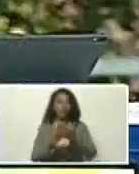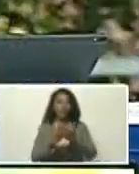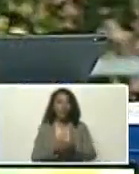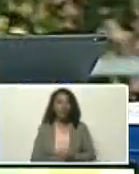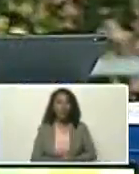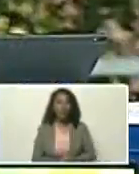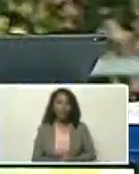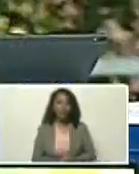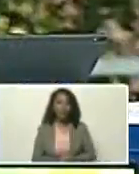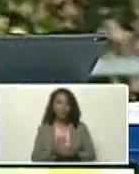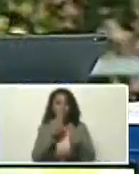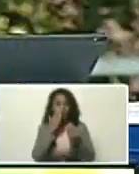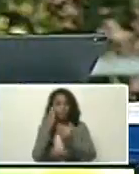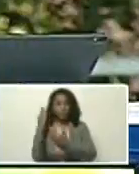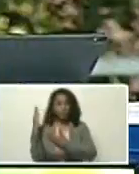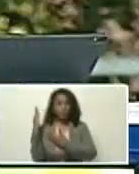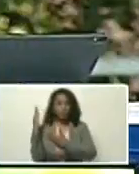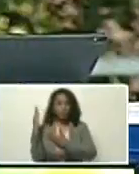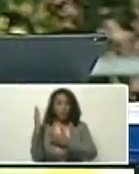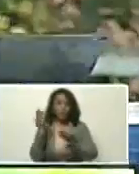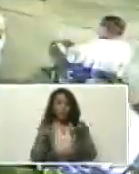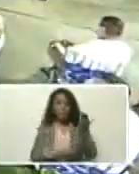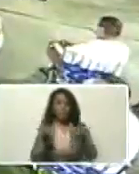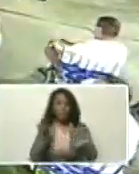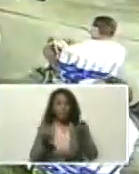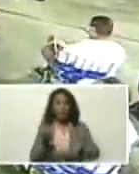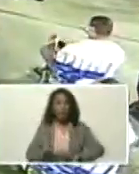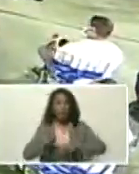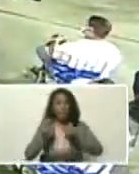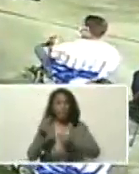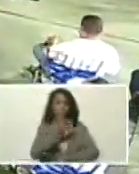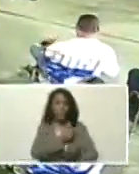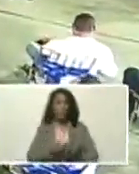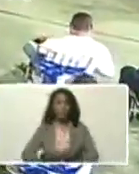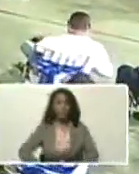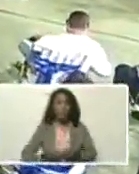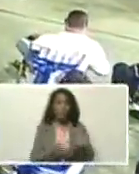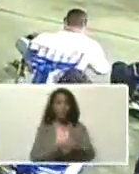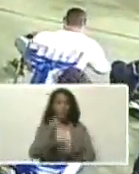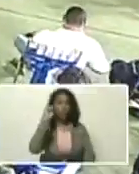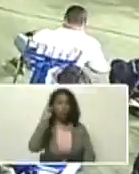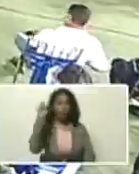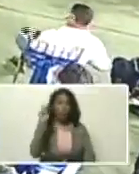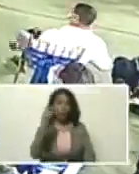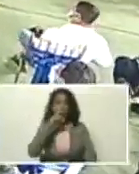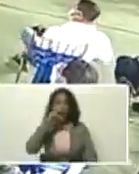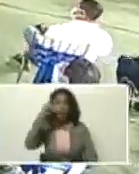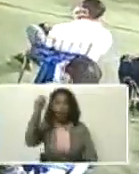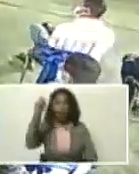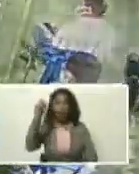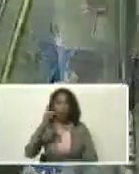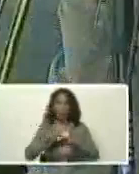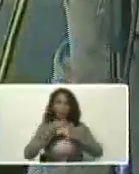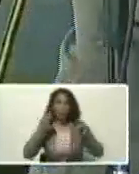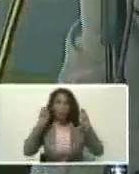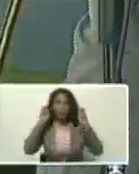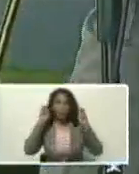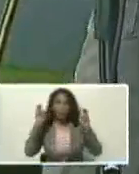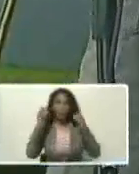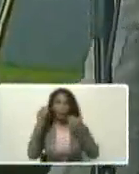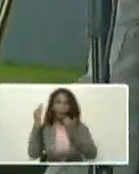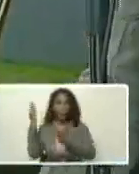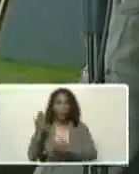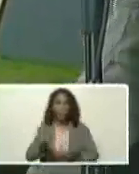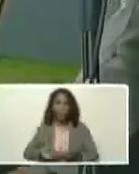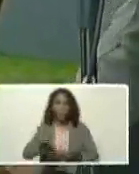Ha sido justamente, el balance, que ha dado, el presidente constitucional, Nicolás Maduro, en torno, a este